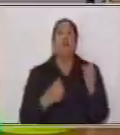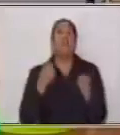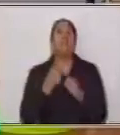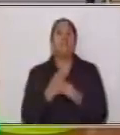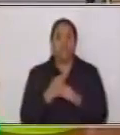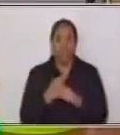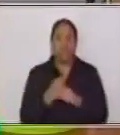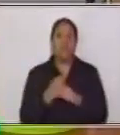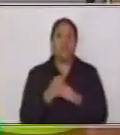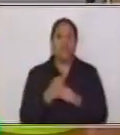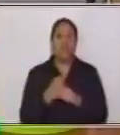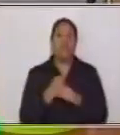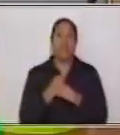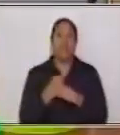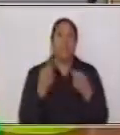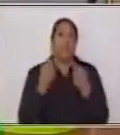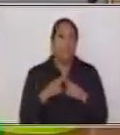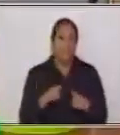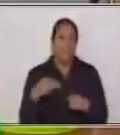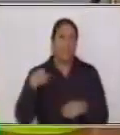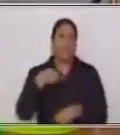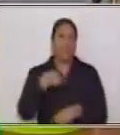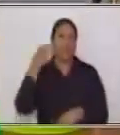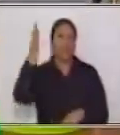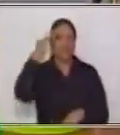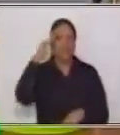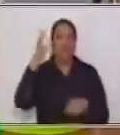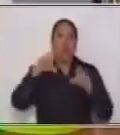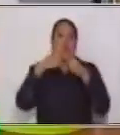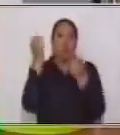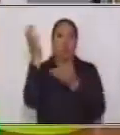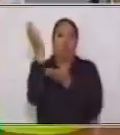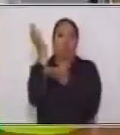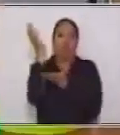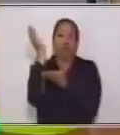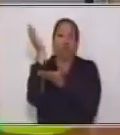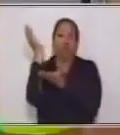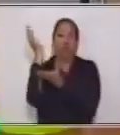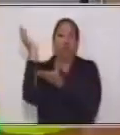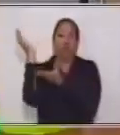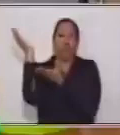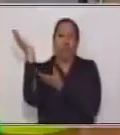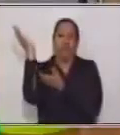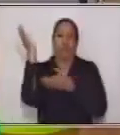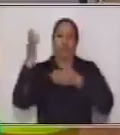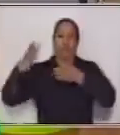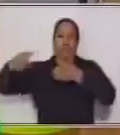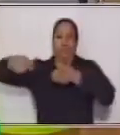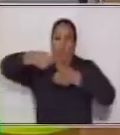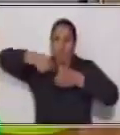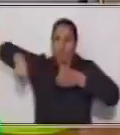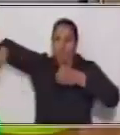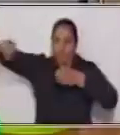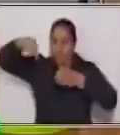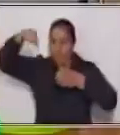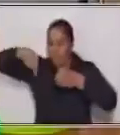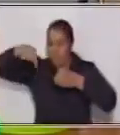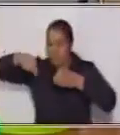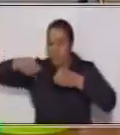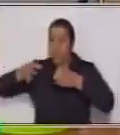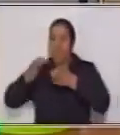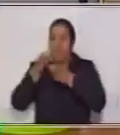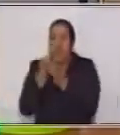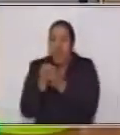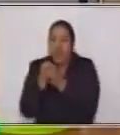Pero para saberlo con certeza, hay que cortar los árboles. Porque dentro de ellos se encuentran unos anillos